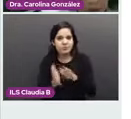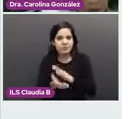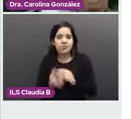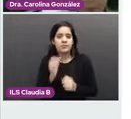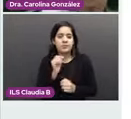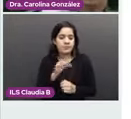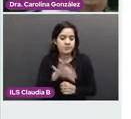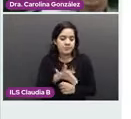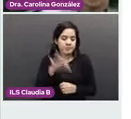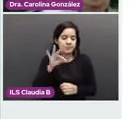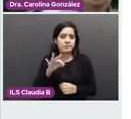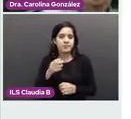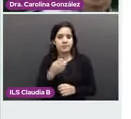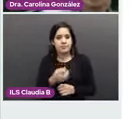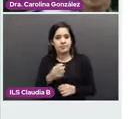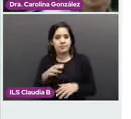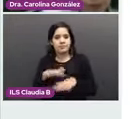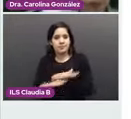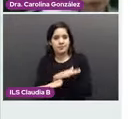biopsia. Siguiente.